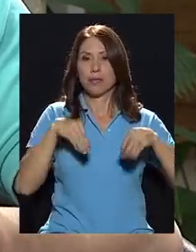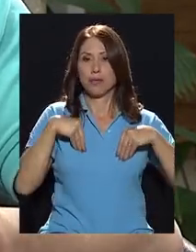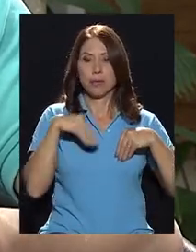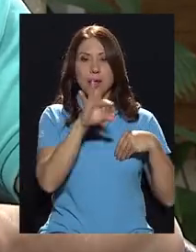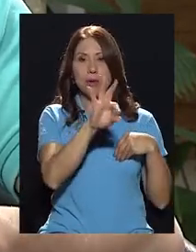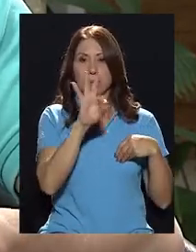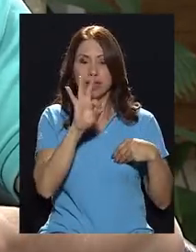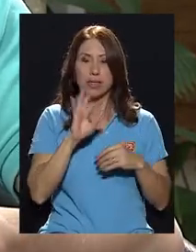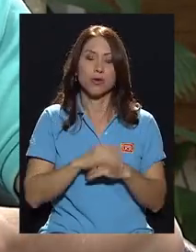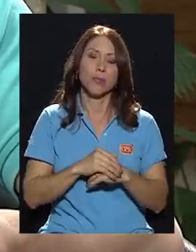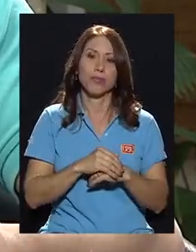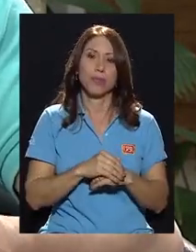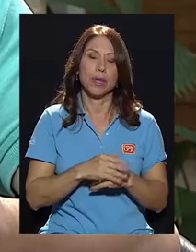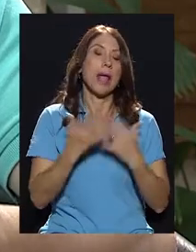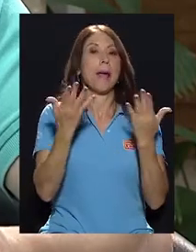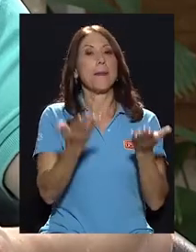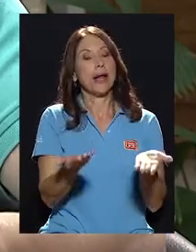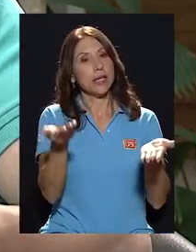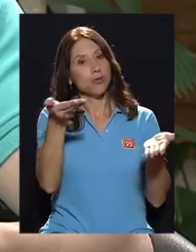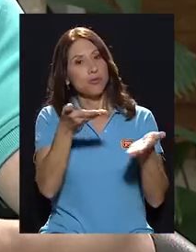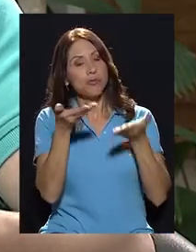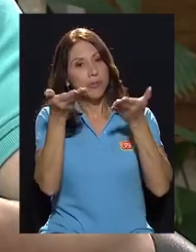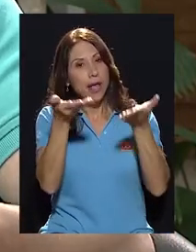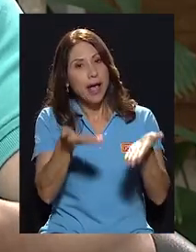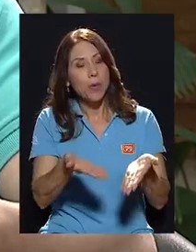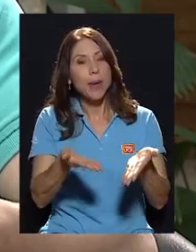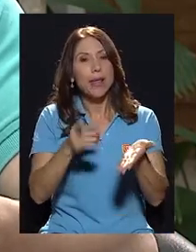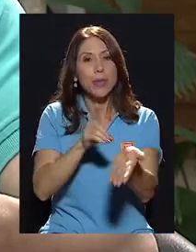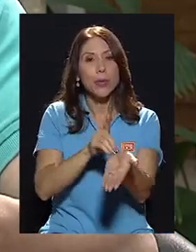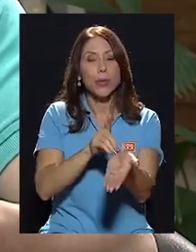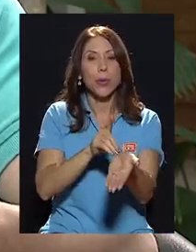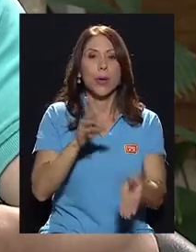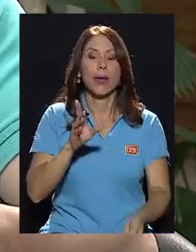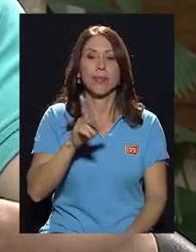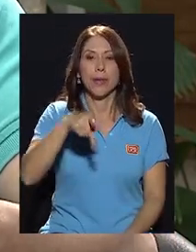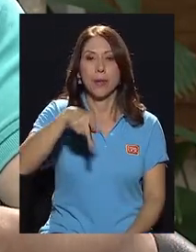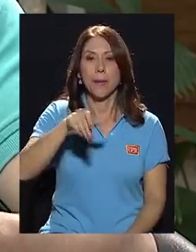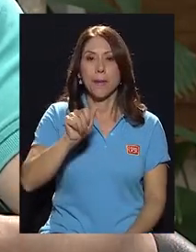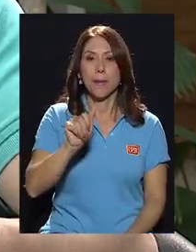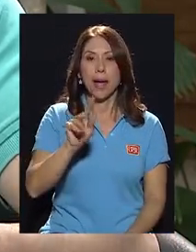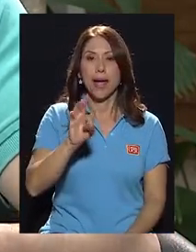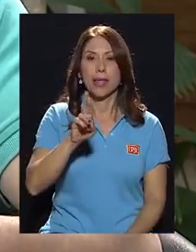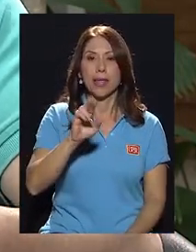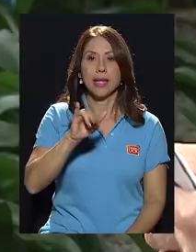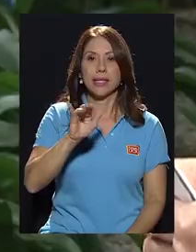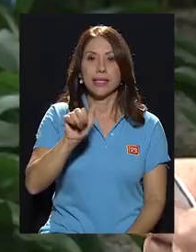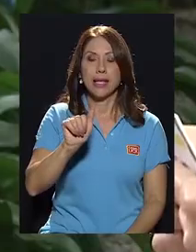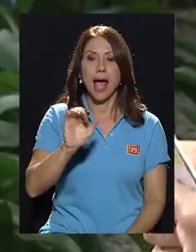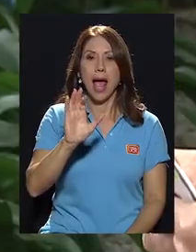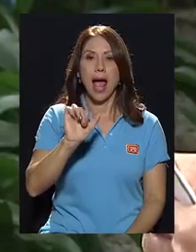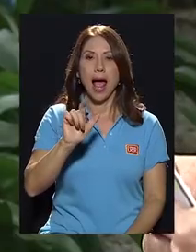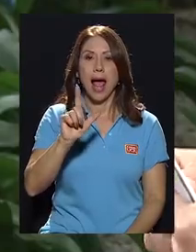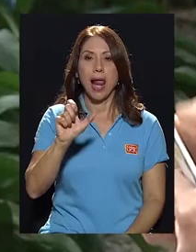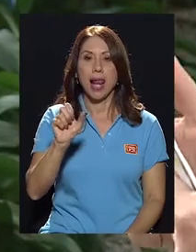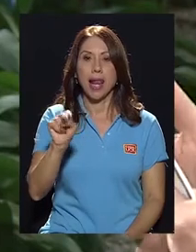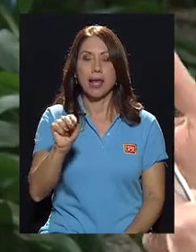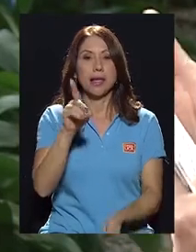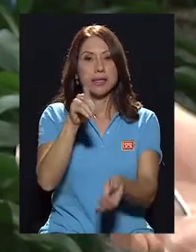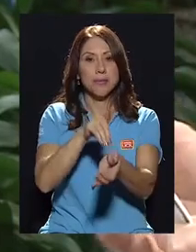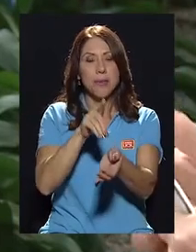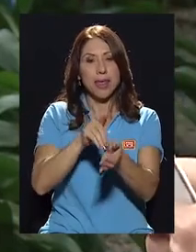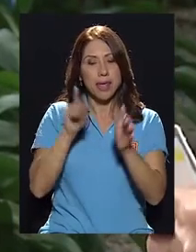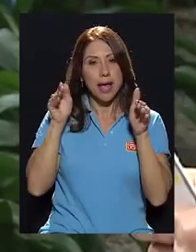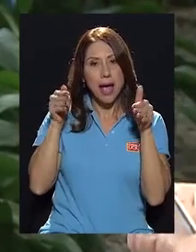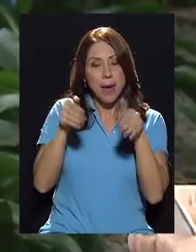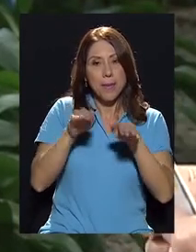la invitación. Y para ello, pues, retomando, nos acompaña la doctora Patricia Allen. Ella es médica